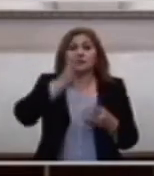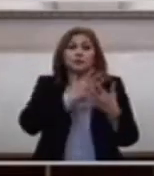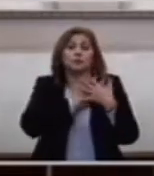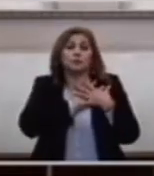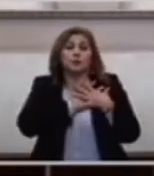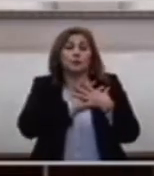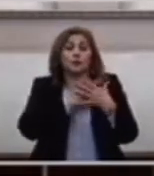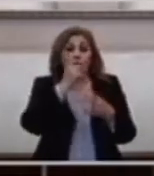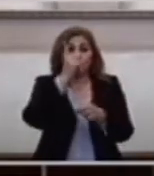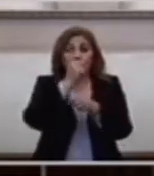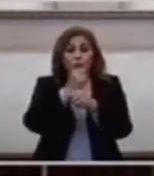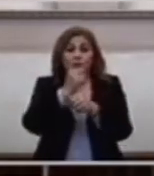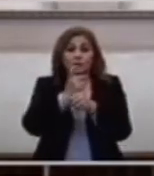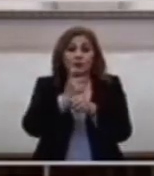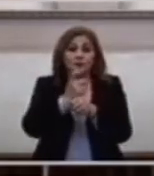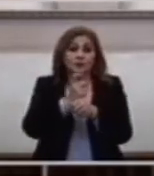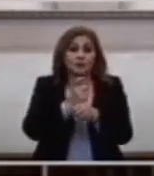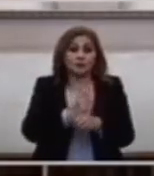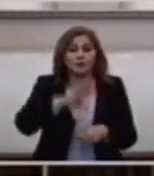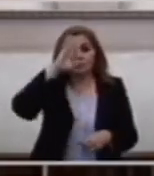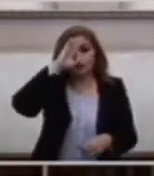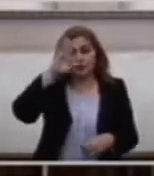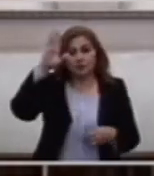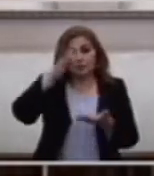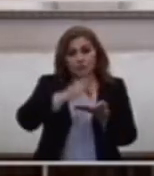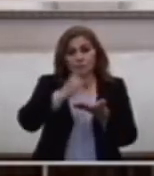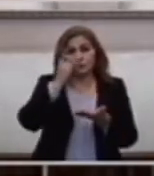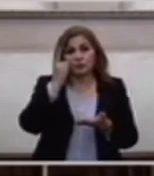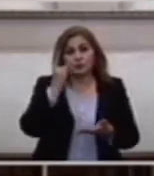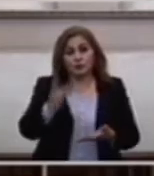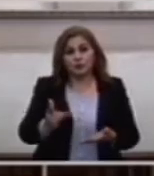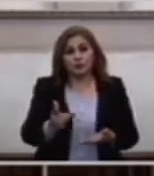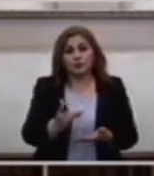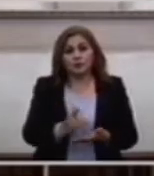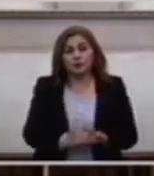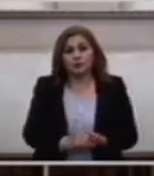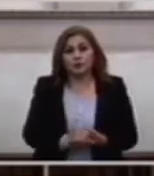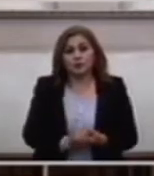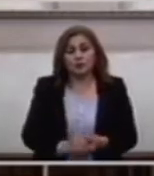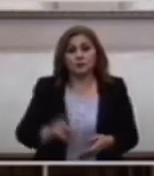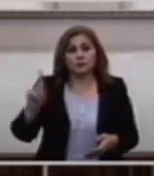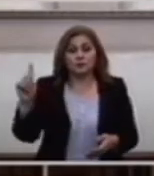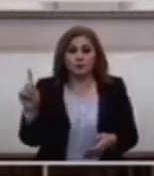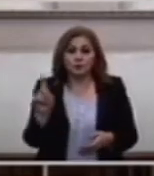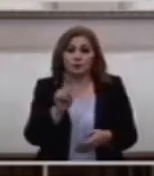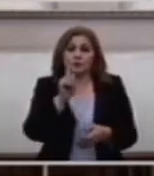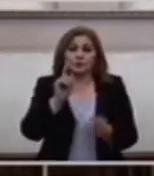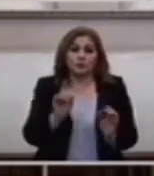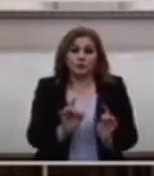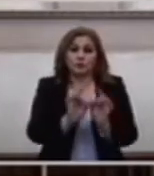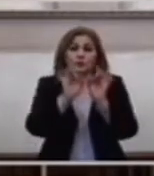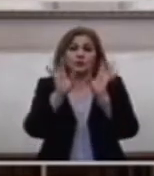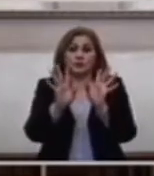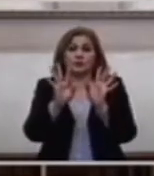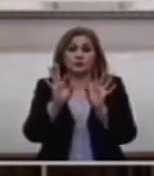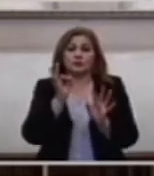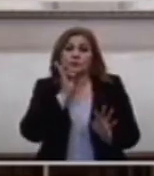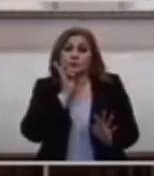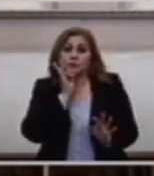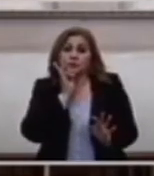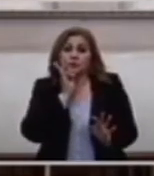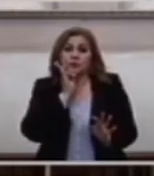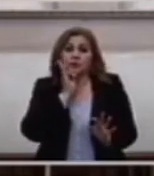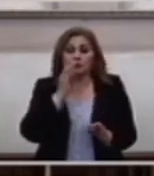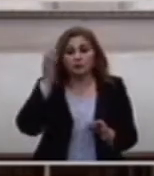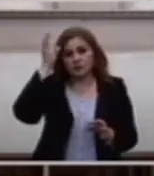Que el Señor Agradece Su espontaneidad Que Cristo Mira con